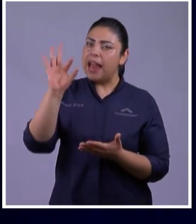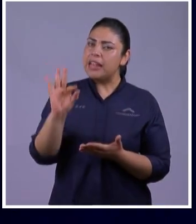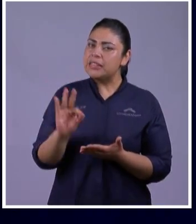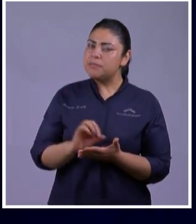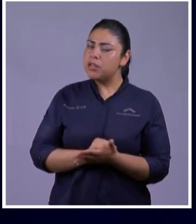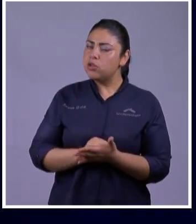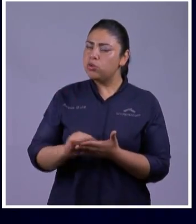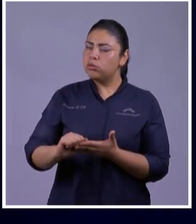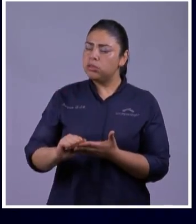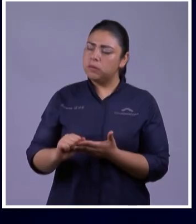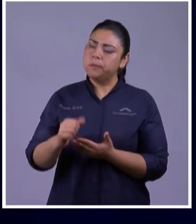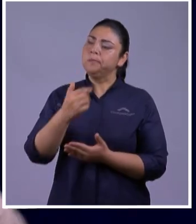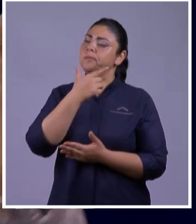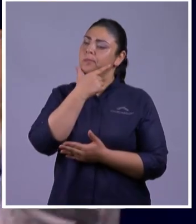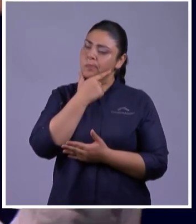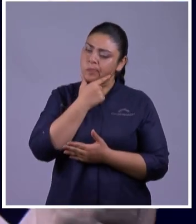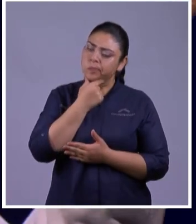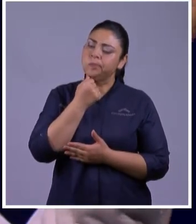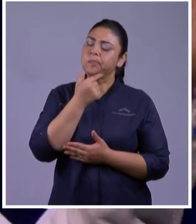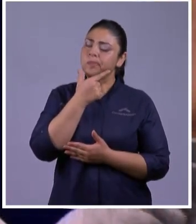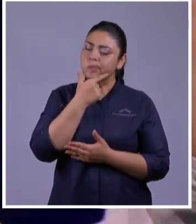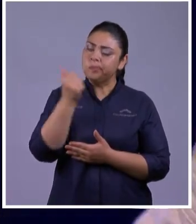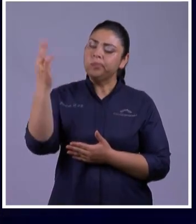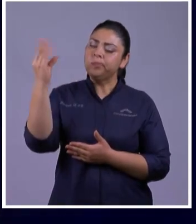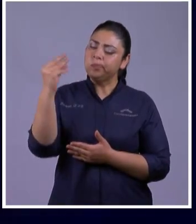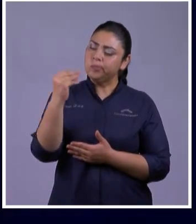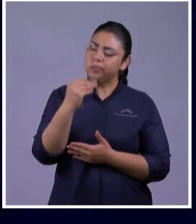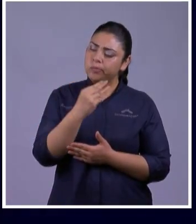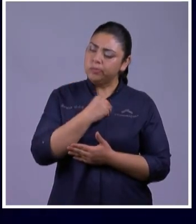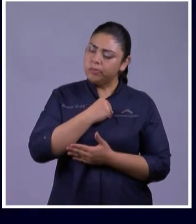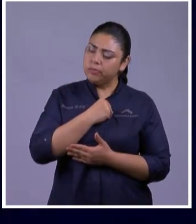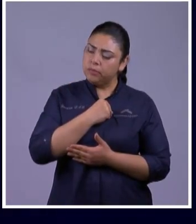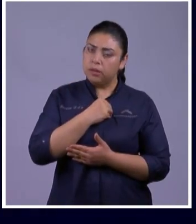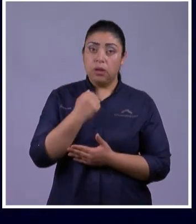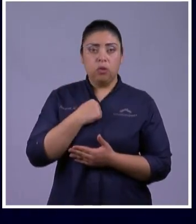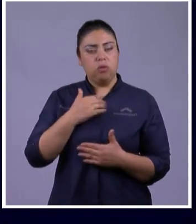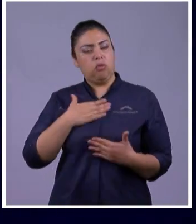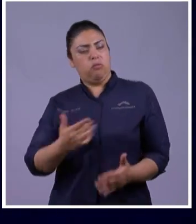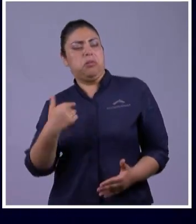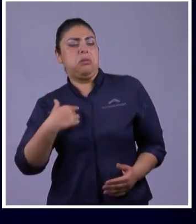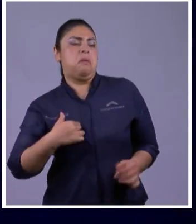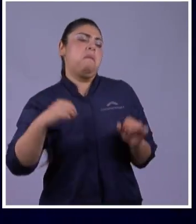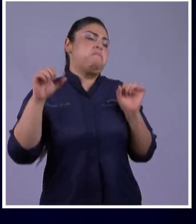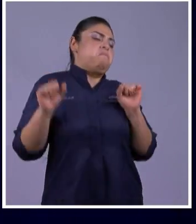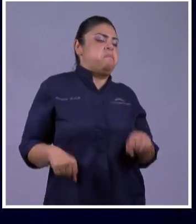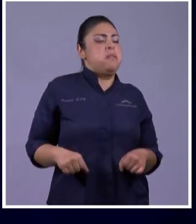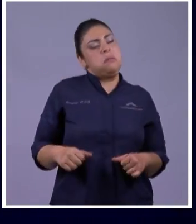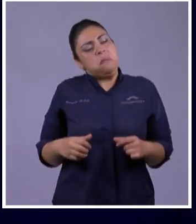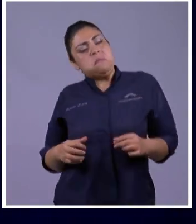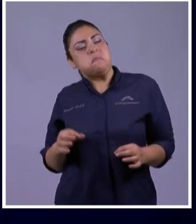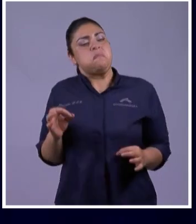Mostraba Si Confiabas Que Fue Tu Brazo El Que Te Trajo La Bendición Antes